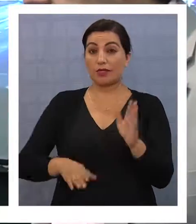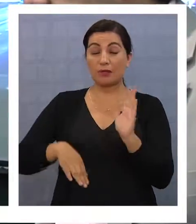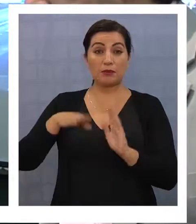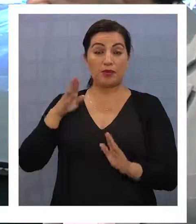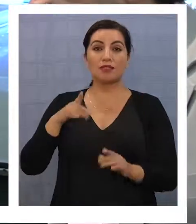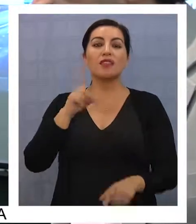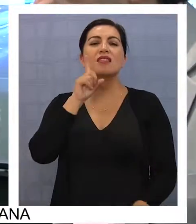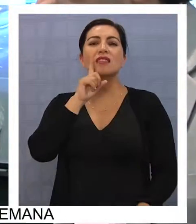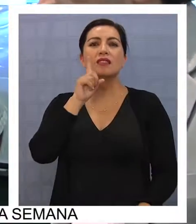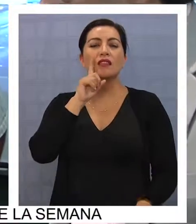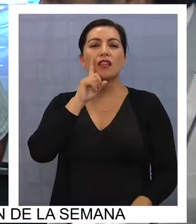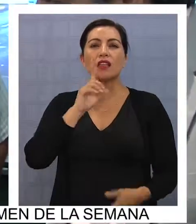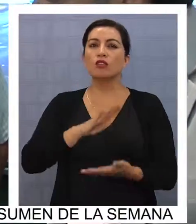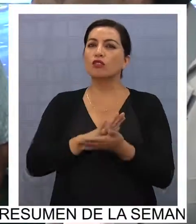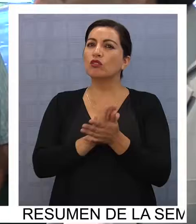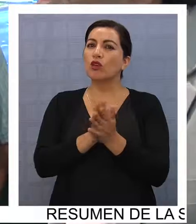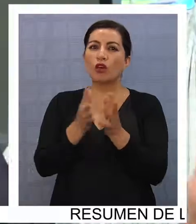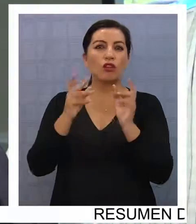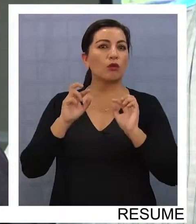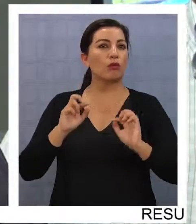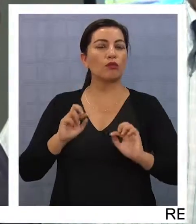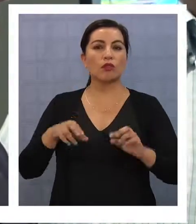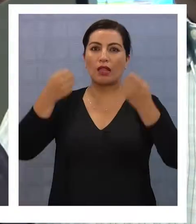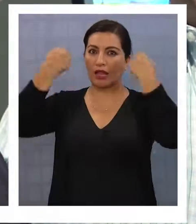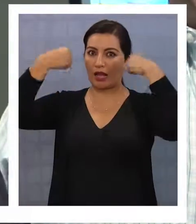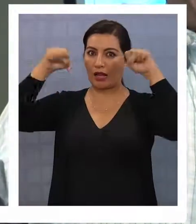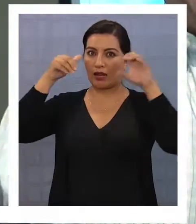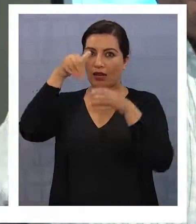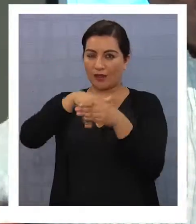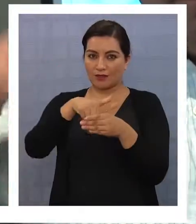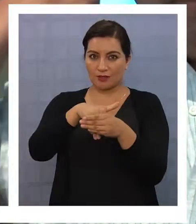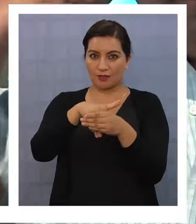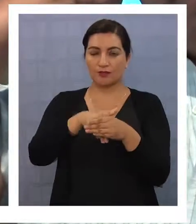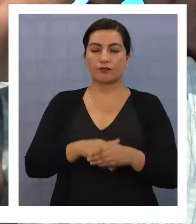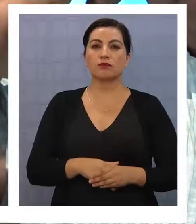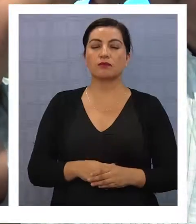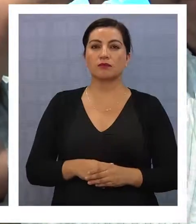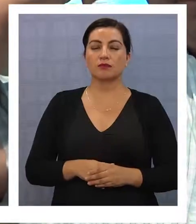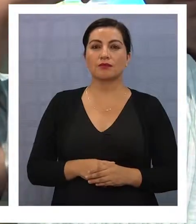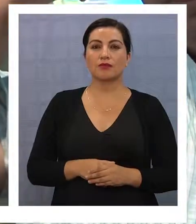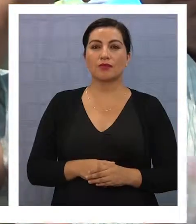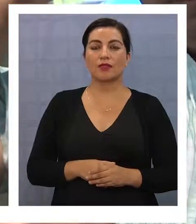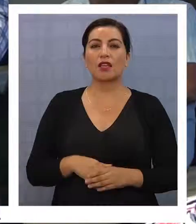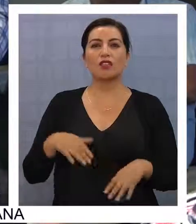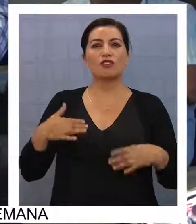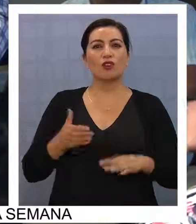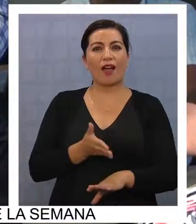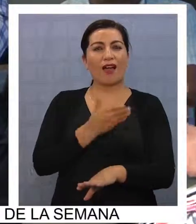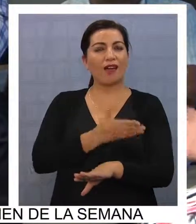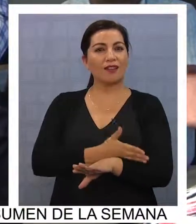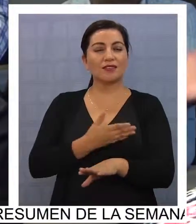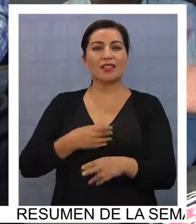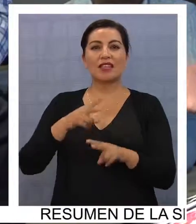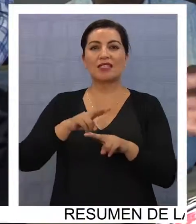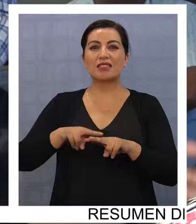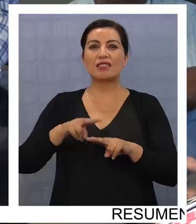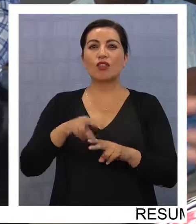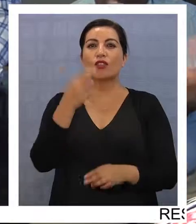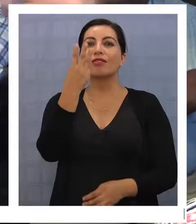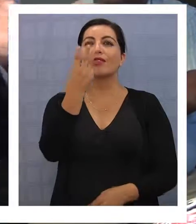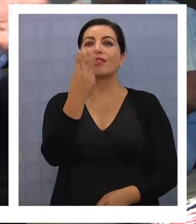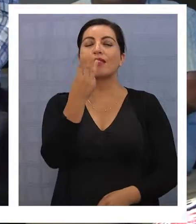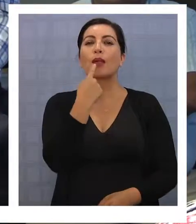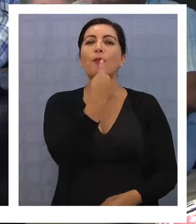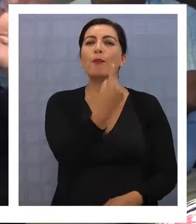afirma que tiene todas las posibilidades de ganar dicha elección. Se trae encuestas que han hecho las altas esferas de Chile, porque no se